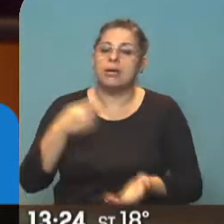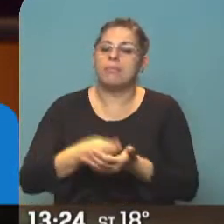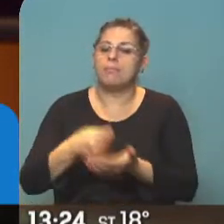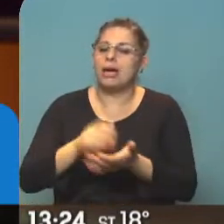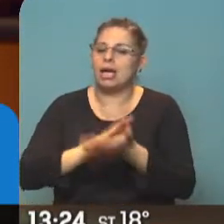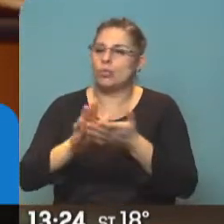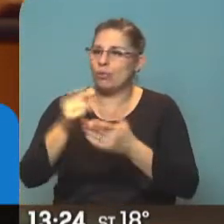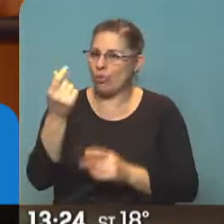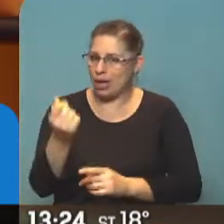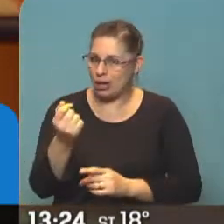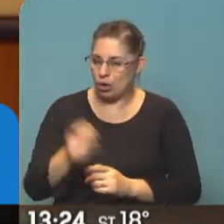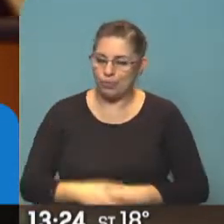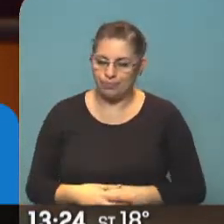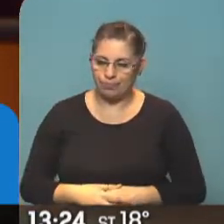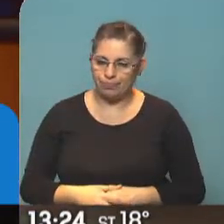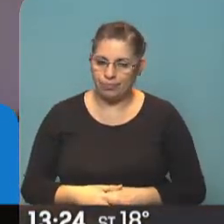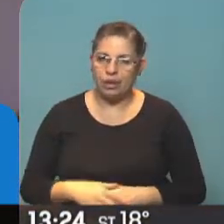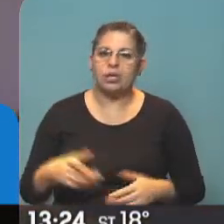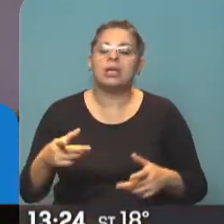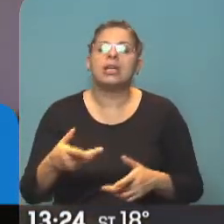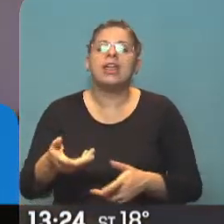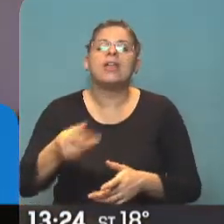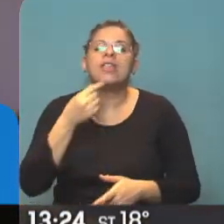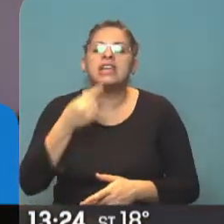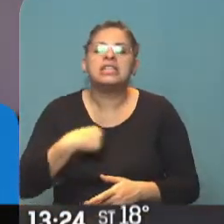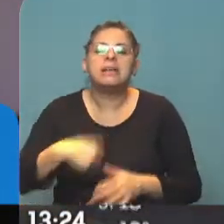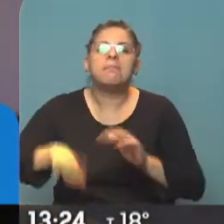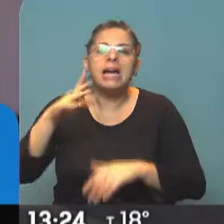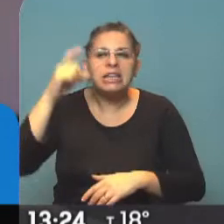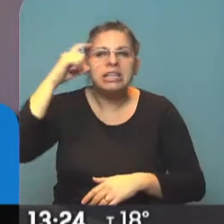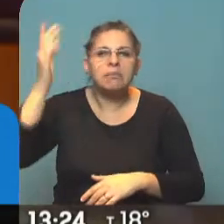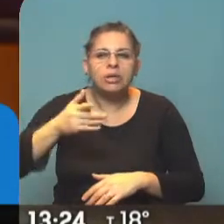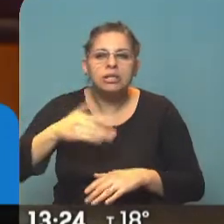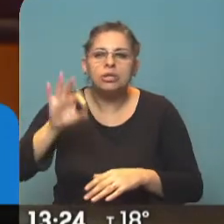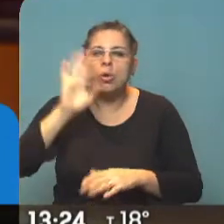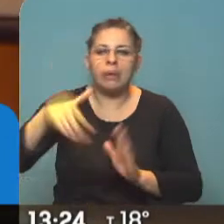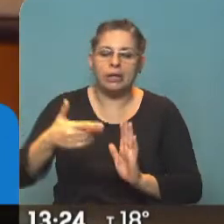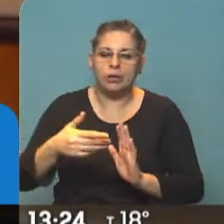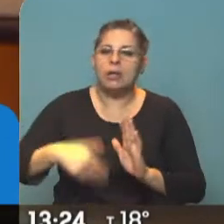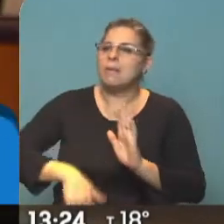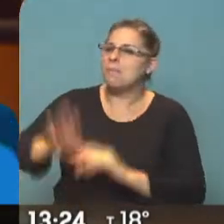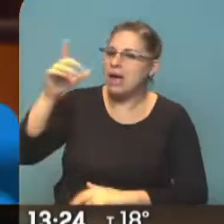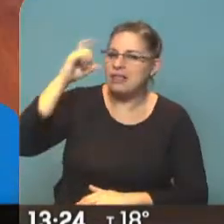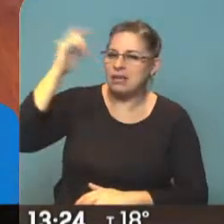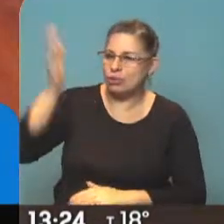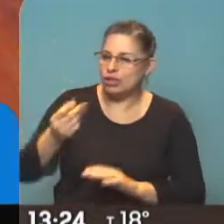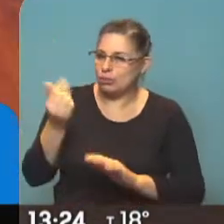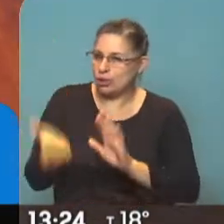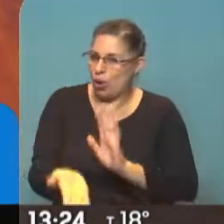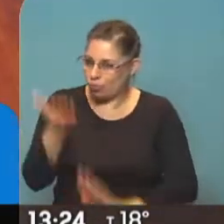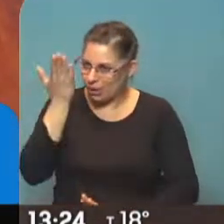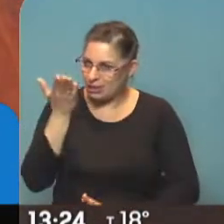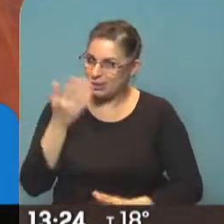valores que se corrigen a Bueno, no me podés dar el número exacto, pero es más o menos del 10%. Es más del 10%. Bueno, algo es algo, ya sabemos. Nos